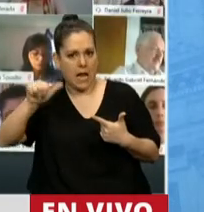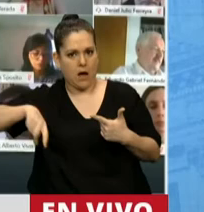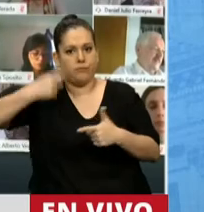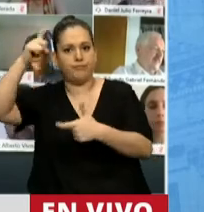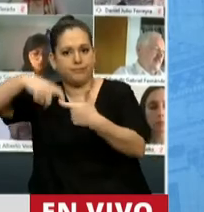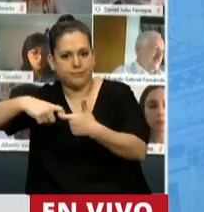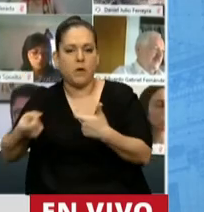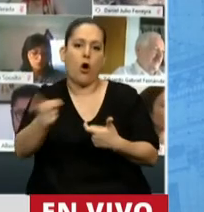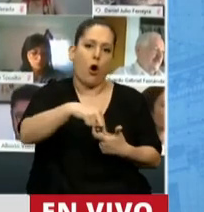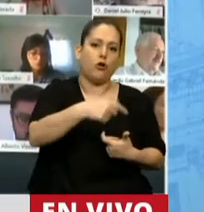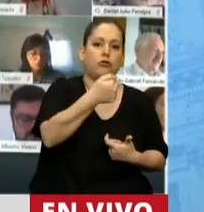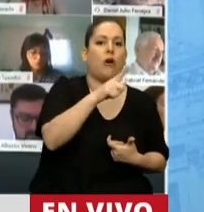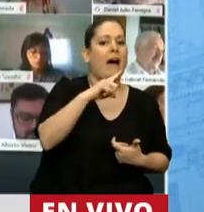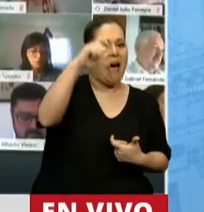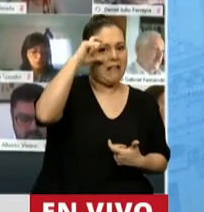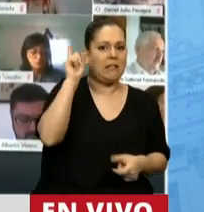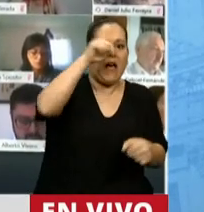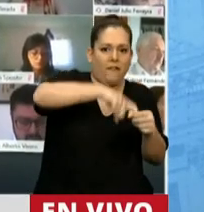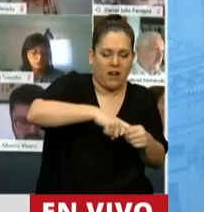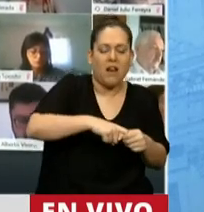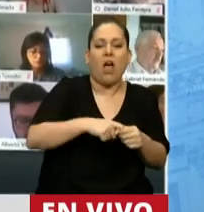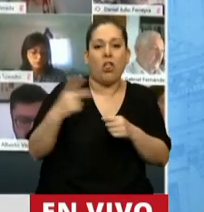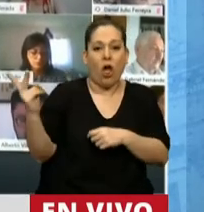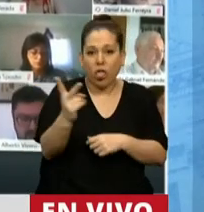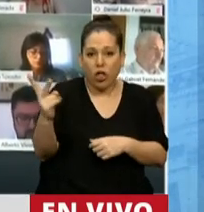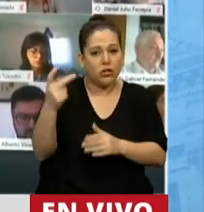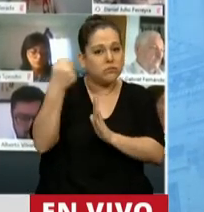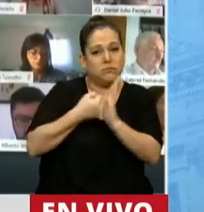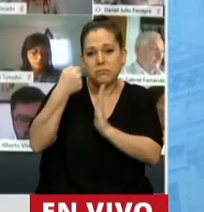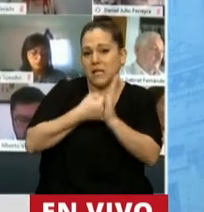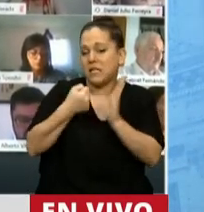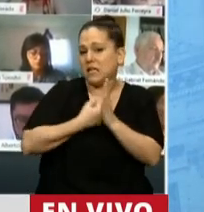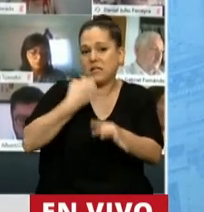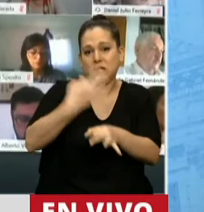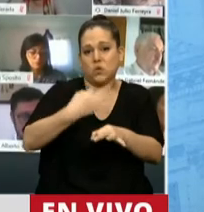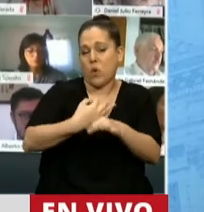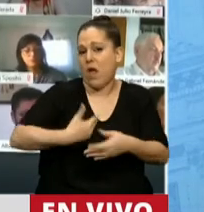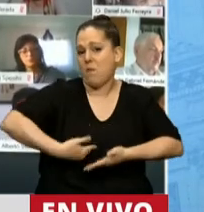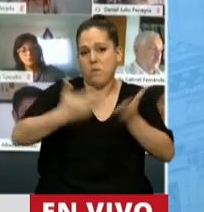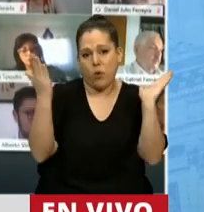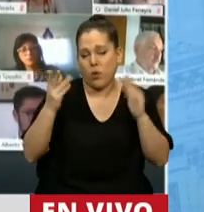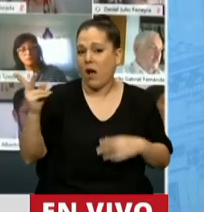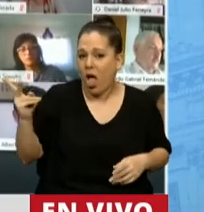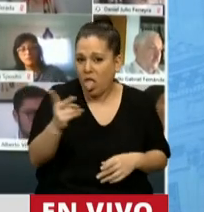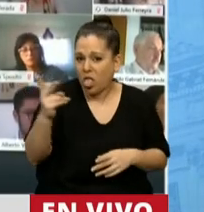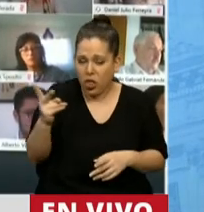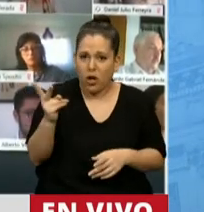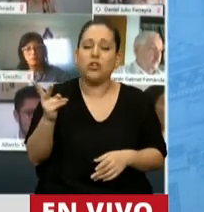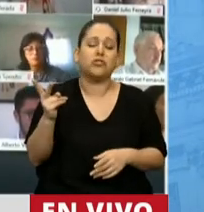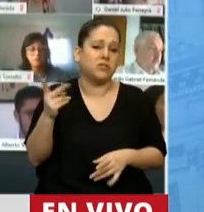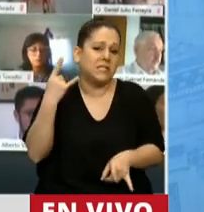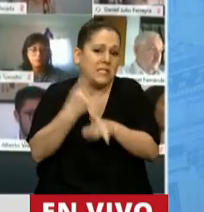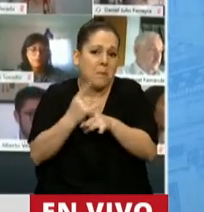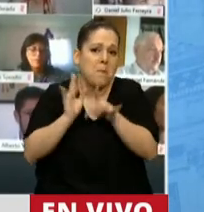afiliado a ATE. Ambos eran militantes de la escuela pública, ambos estuvieron en